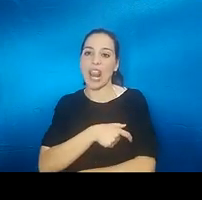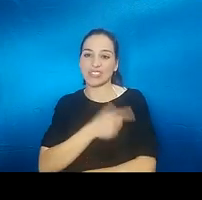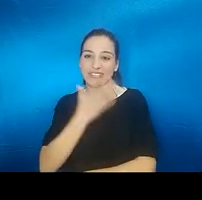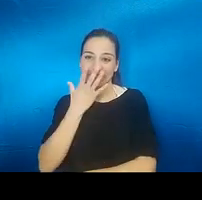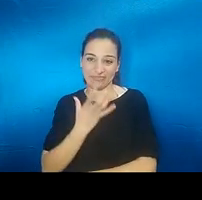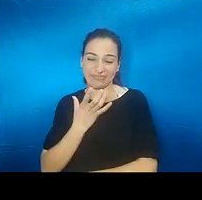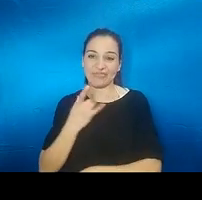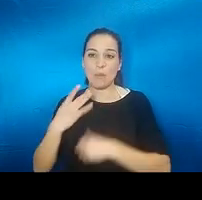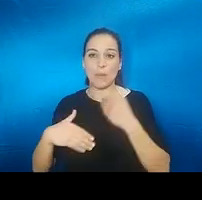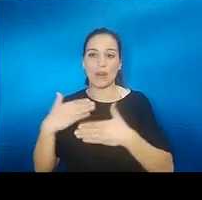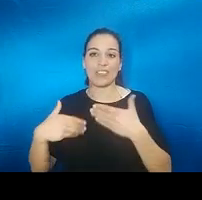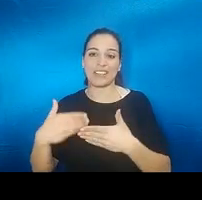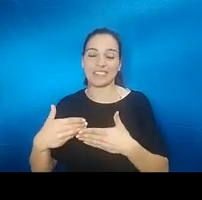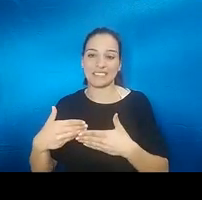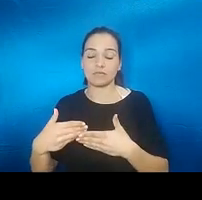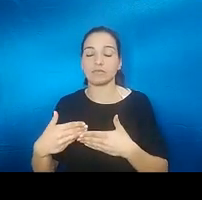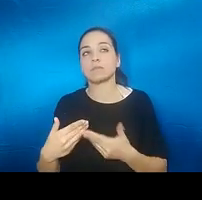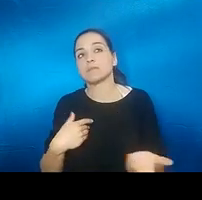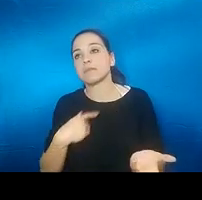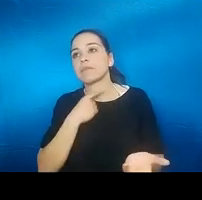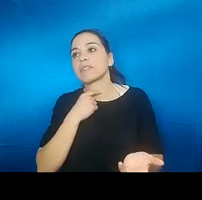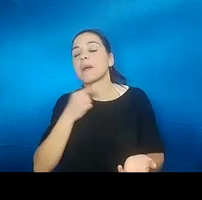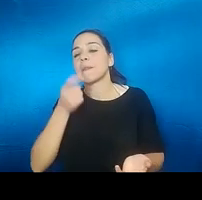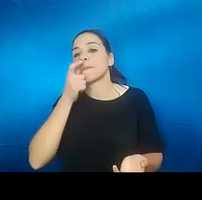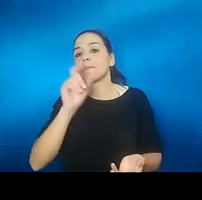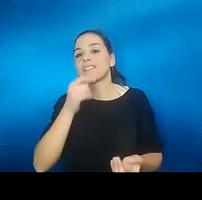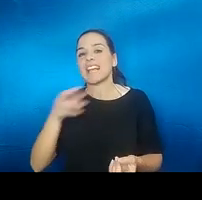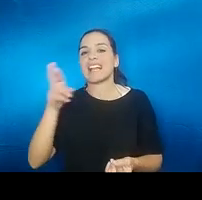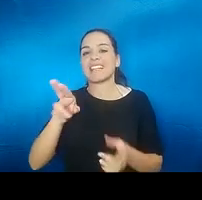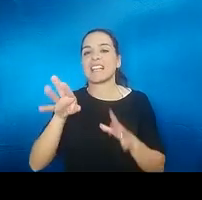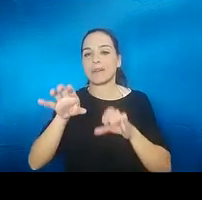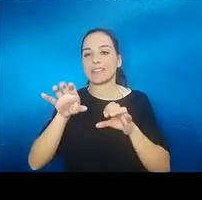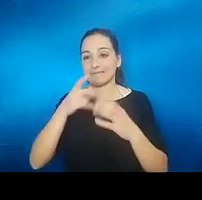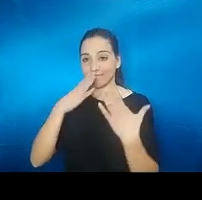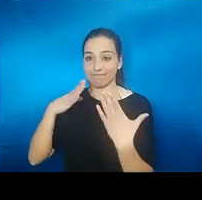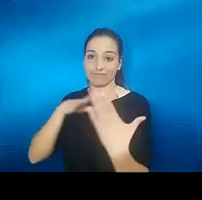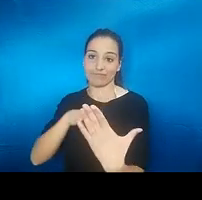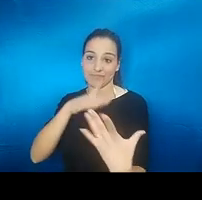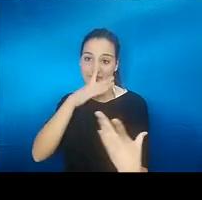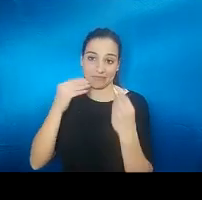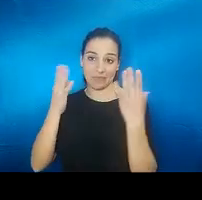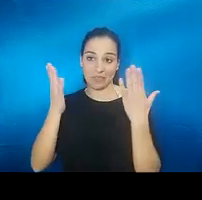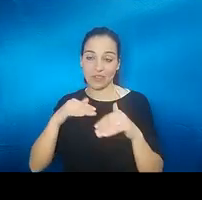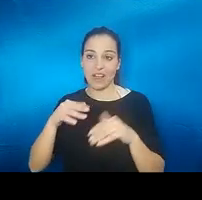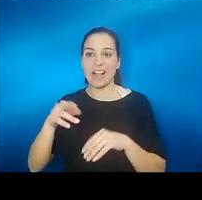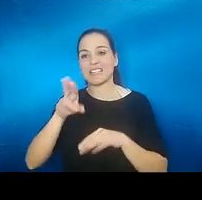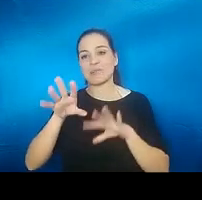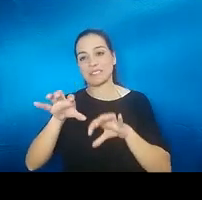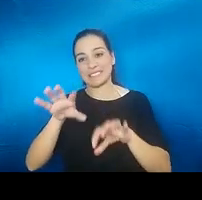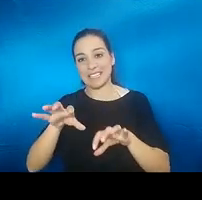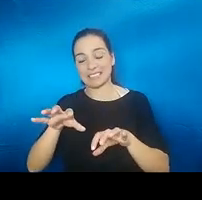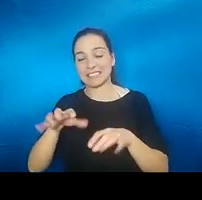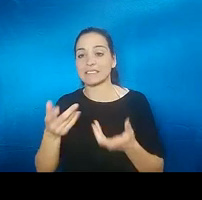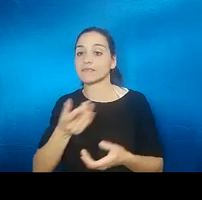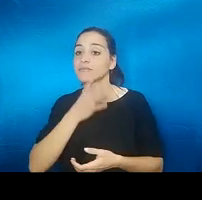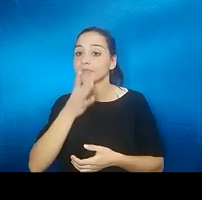de un proceso como de reaprendizaje para el afrontamiento de esta pérdida porque el duelo a veces